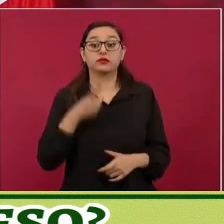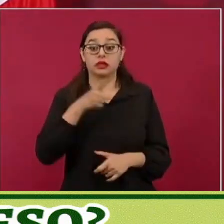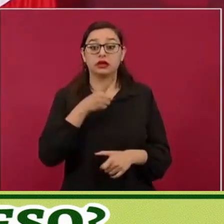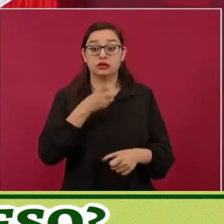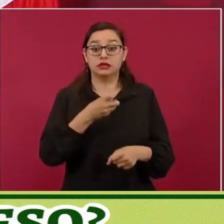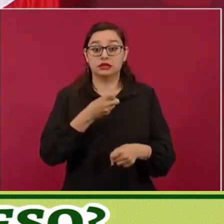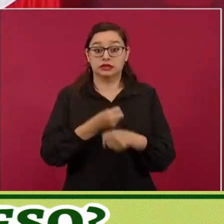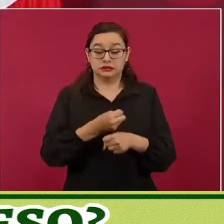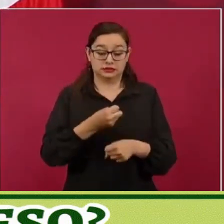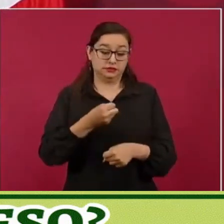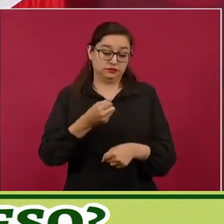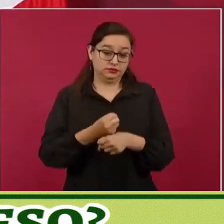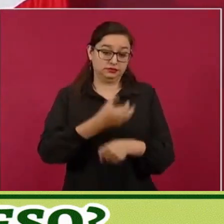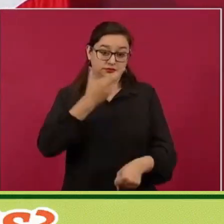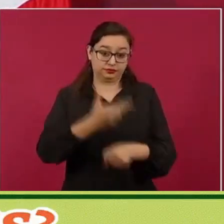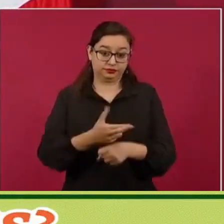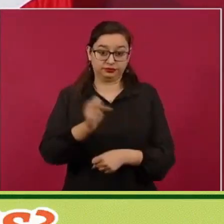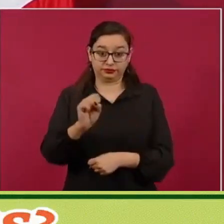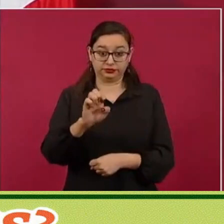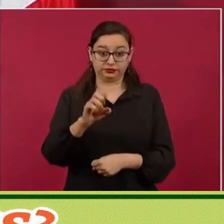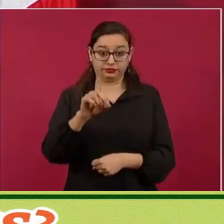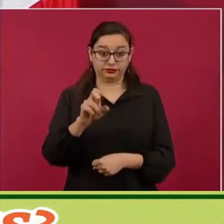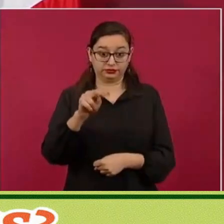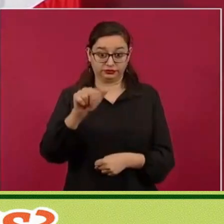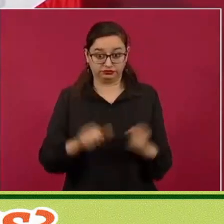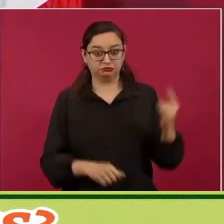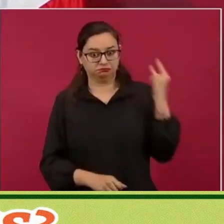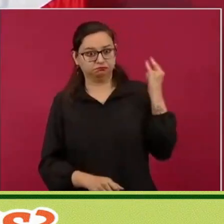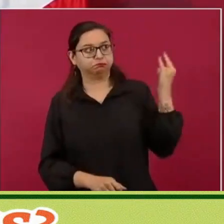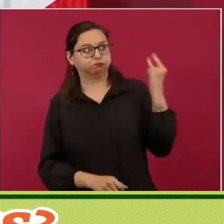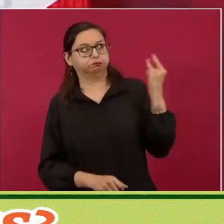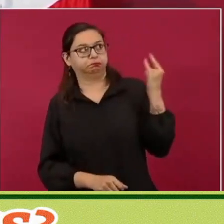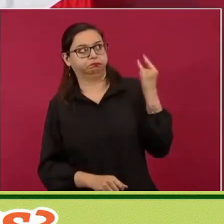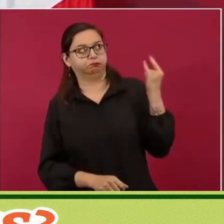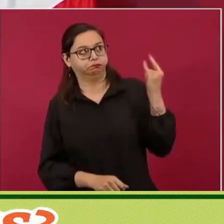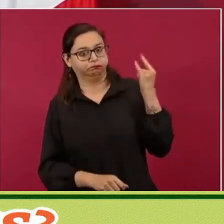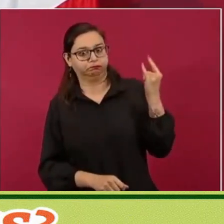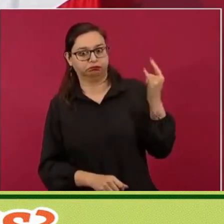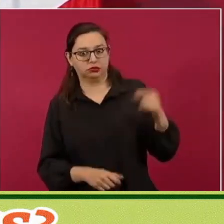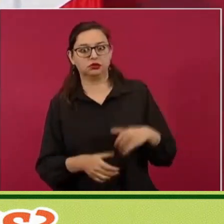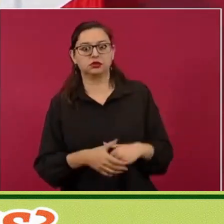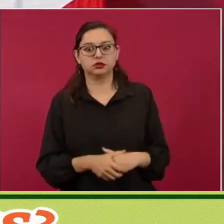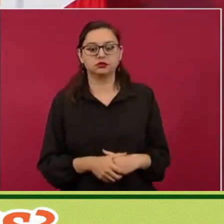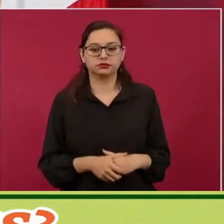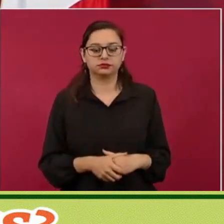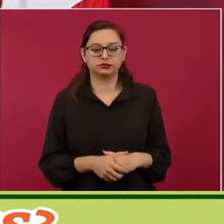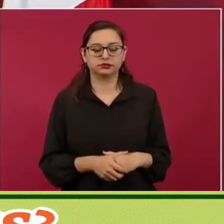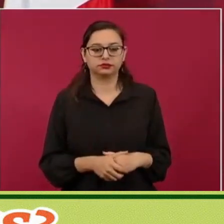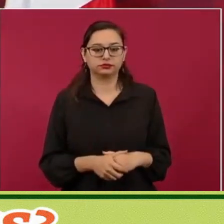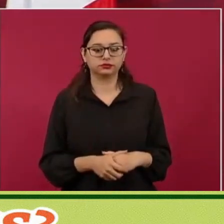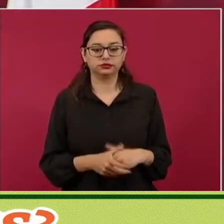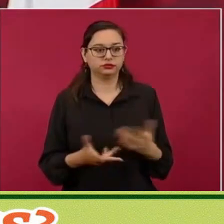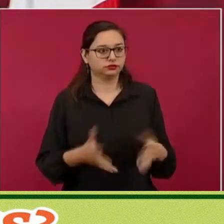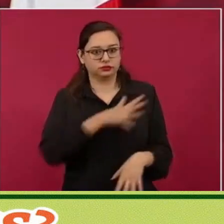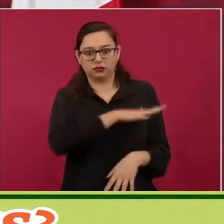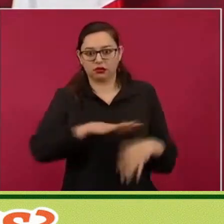y todos